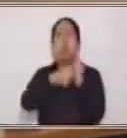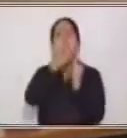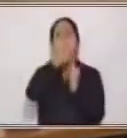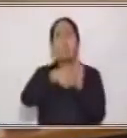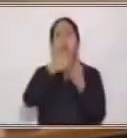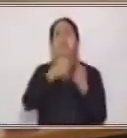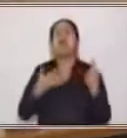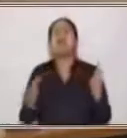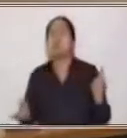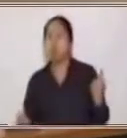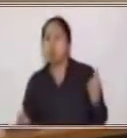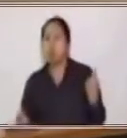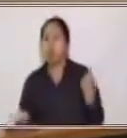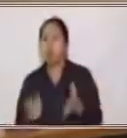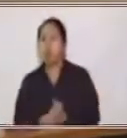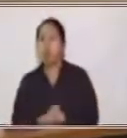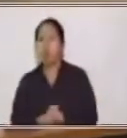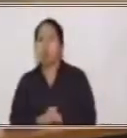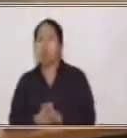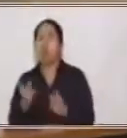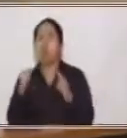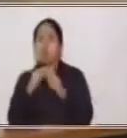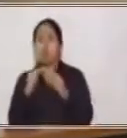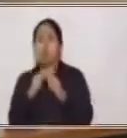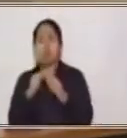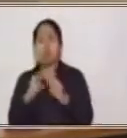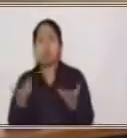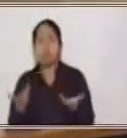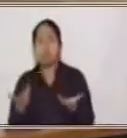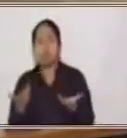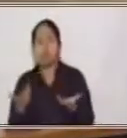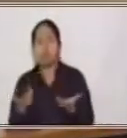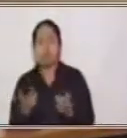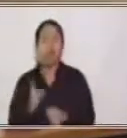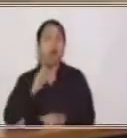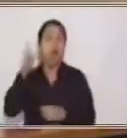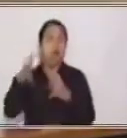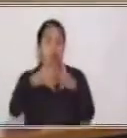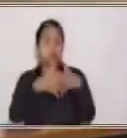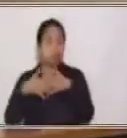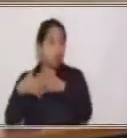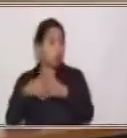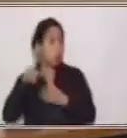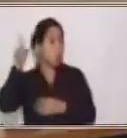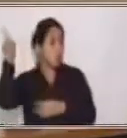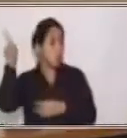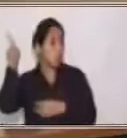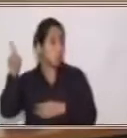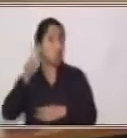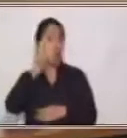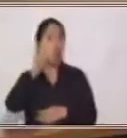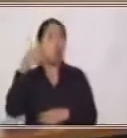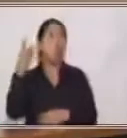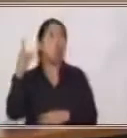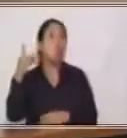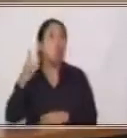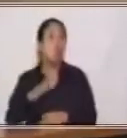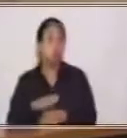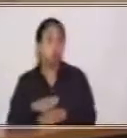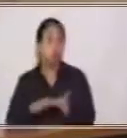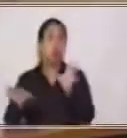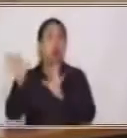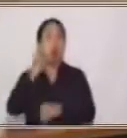conocemos en todo el país, un banano vale aproximadamente un dólar, en algunos lugares vale hasta 1